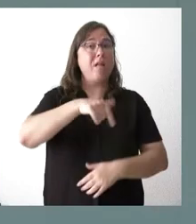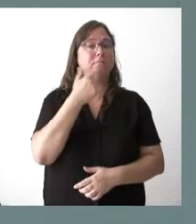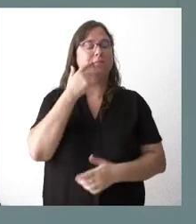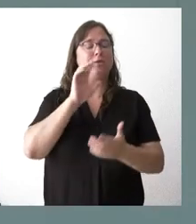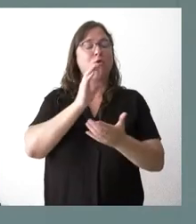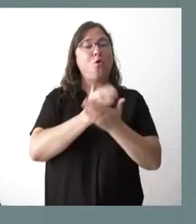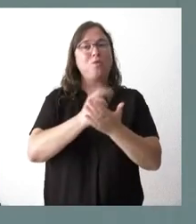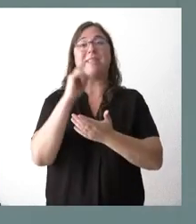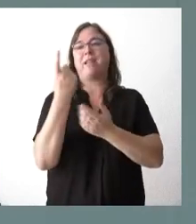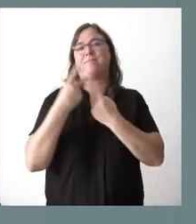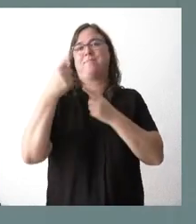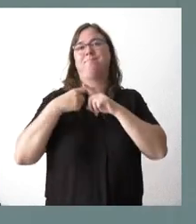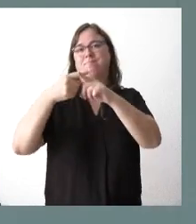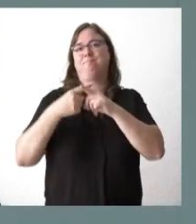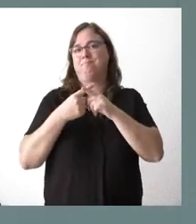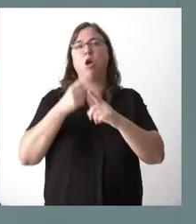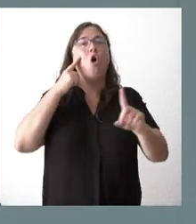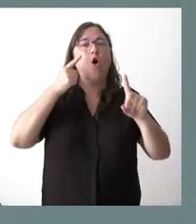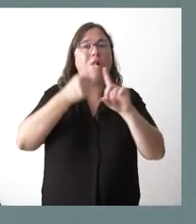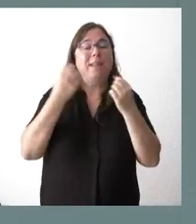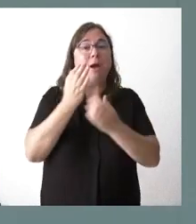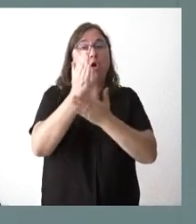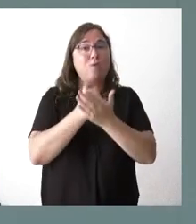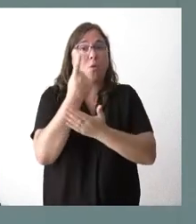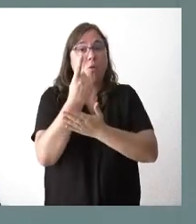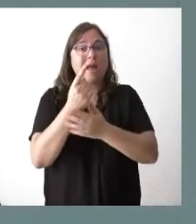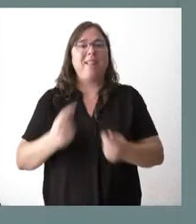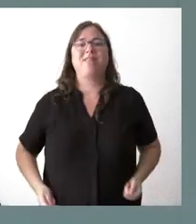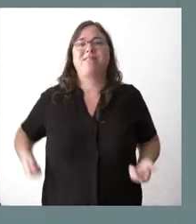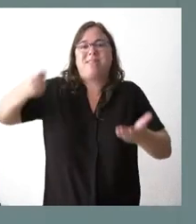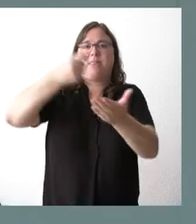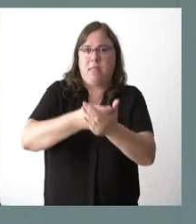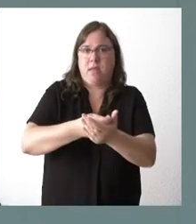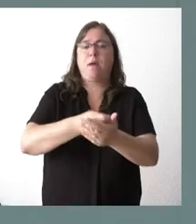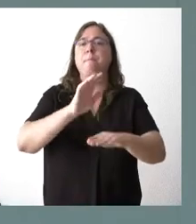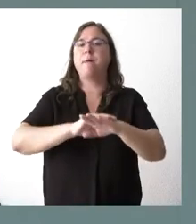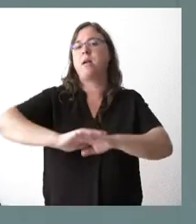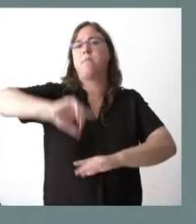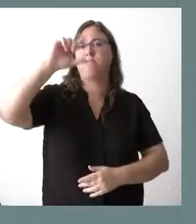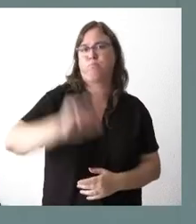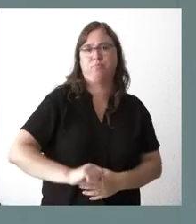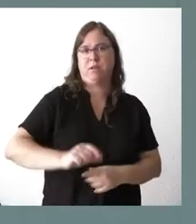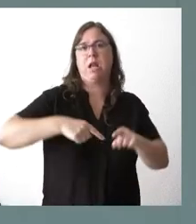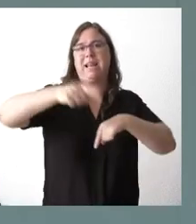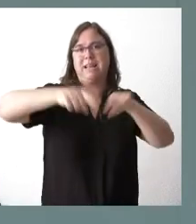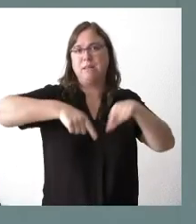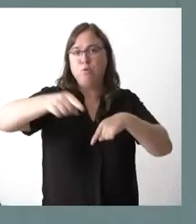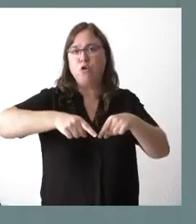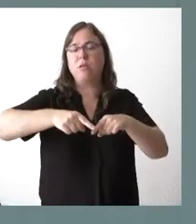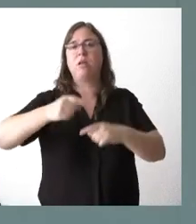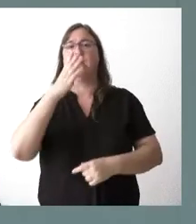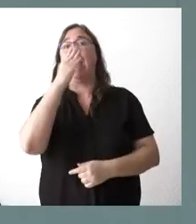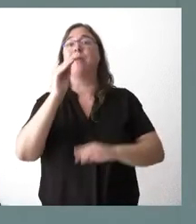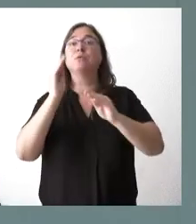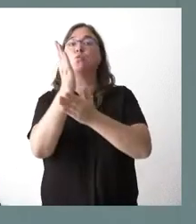trabajando por parte de Renfe, con el objetivo de que una comunidad autónoma ponga recursos encima de la mesa para abaratar los transportes de AVE en su